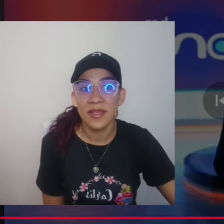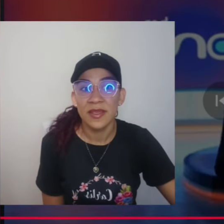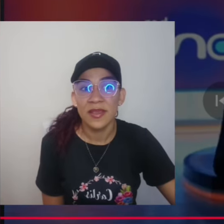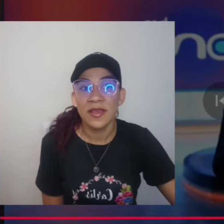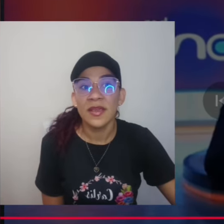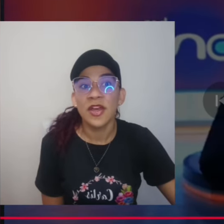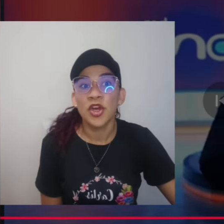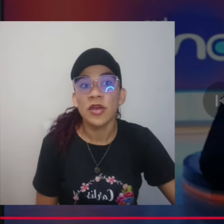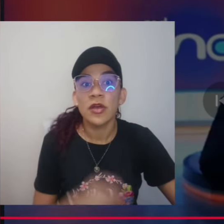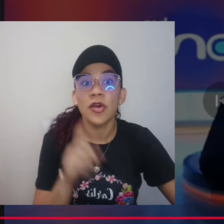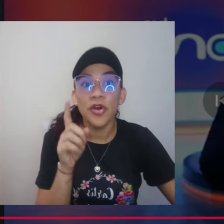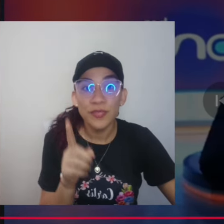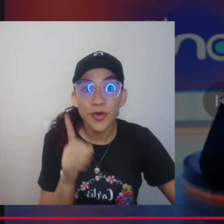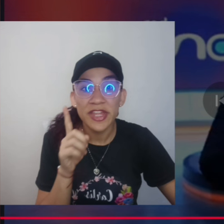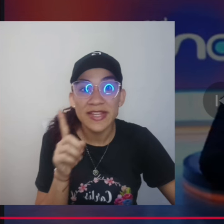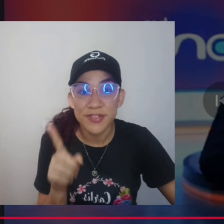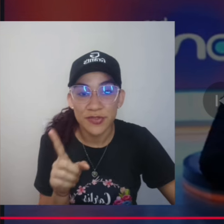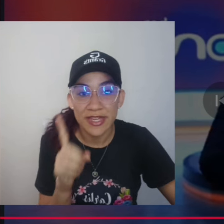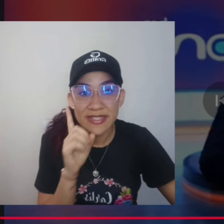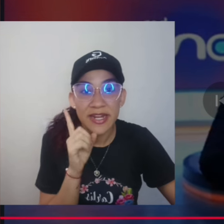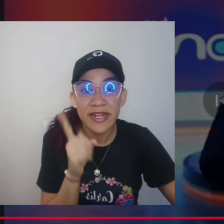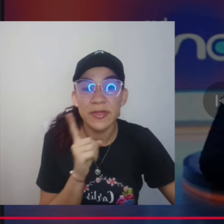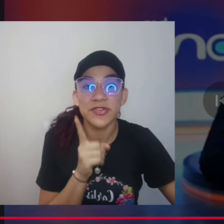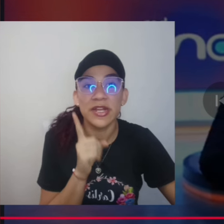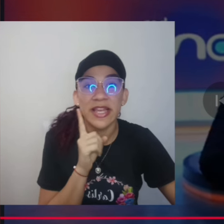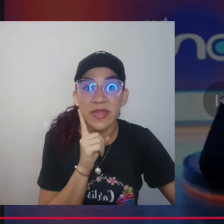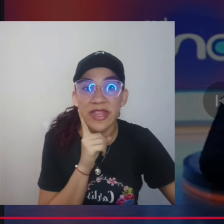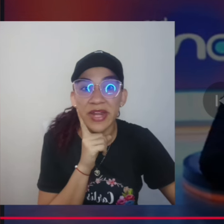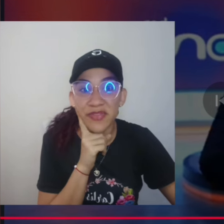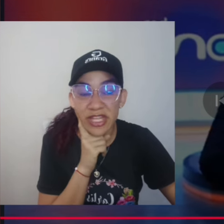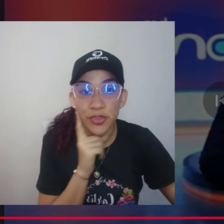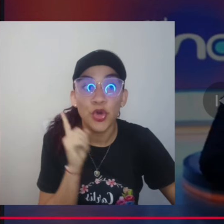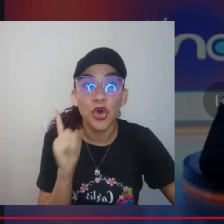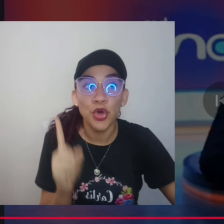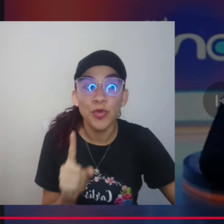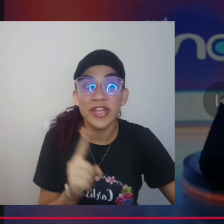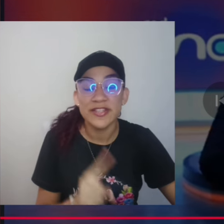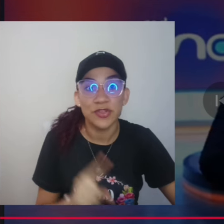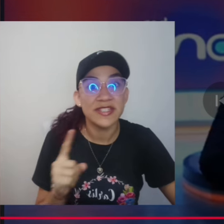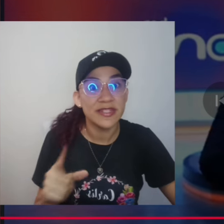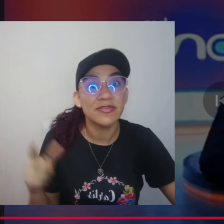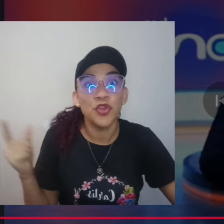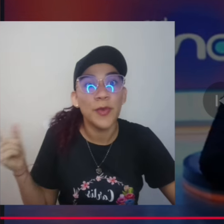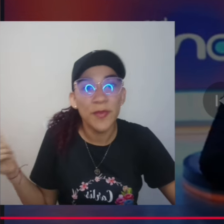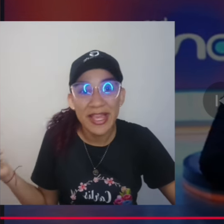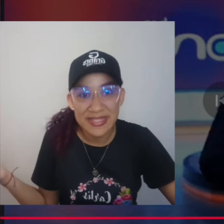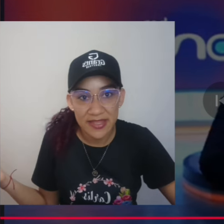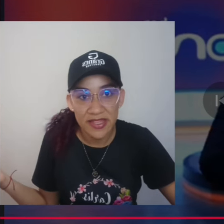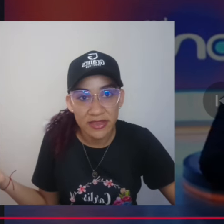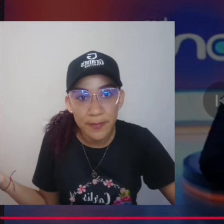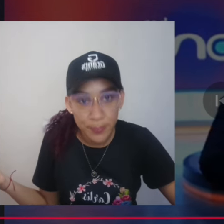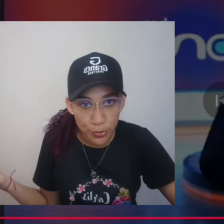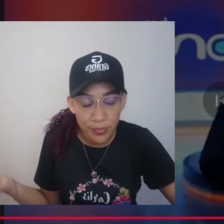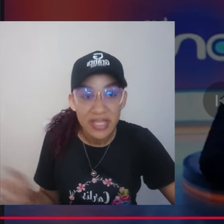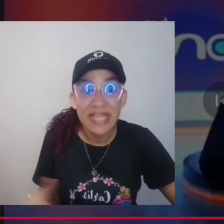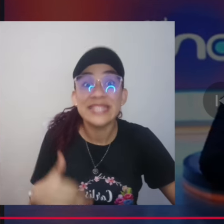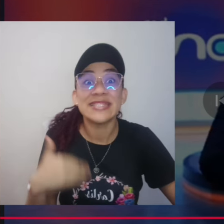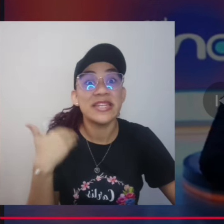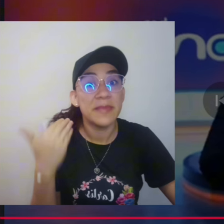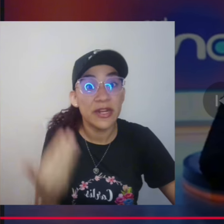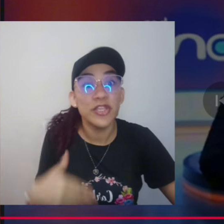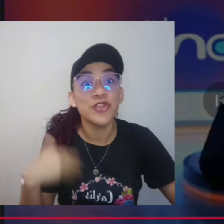entender completamente los... Con moderación. Esa era la expresión a la que me estaba refiriendo. Con moderación. Es decir, no vamos a exceder tampoco.